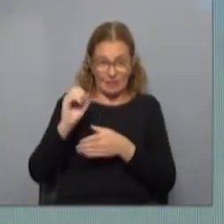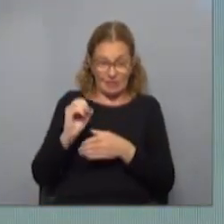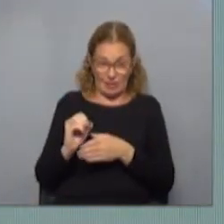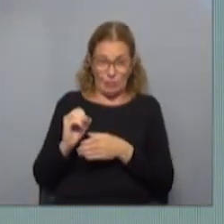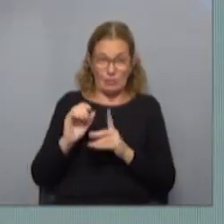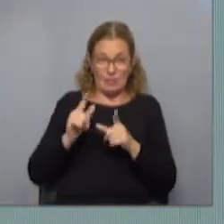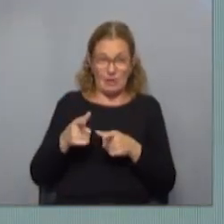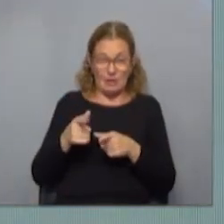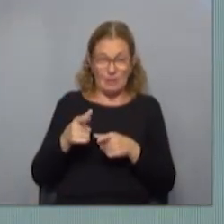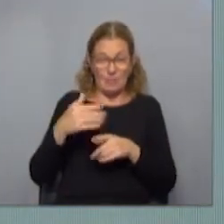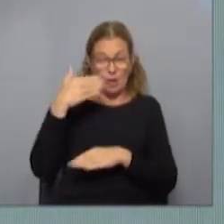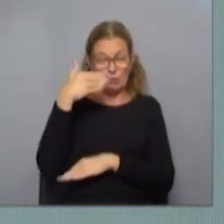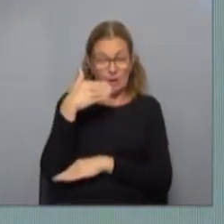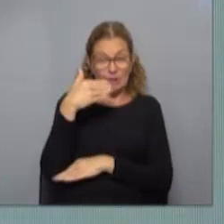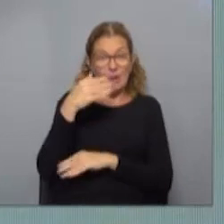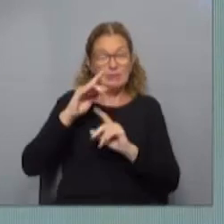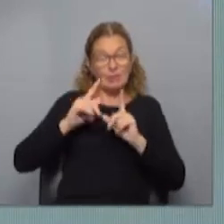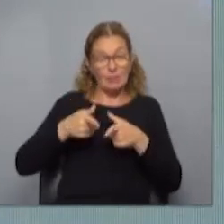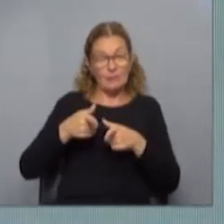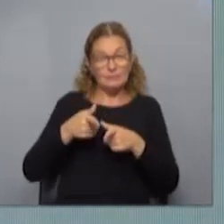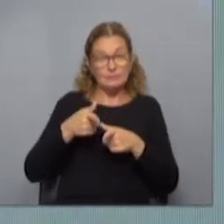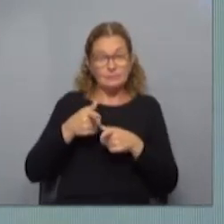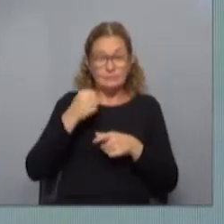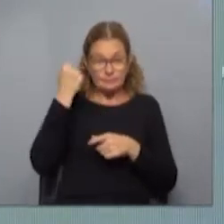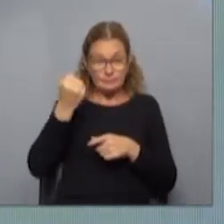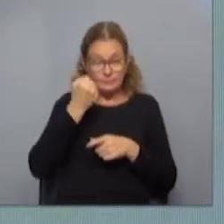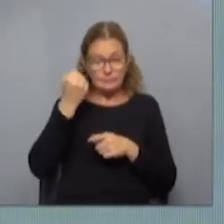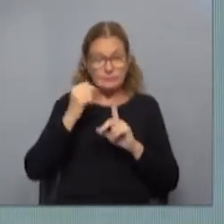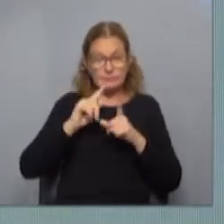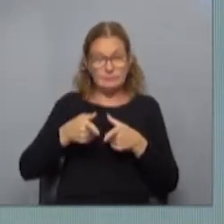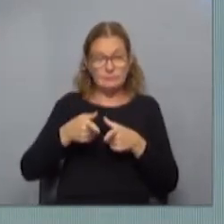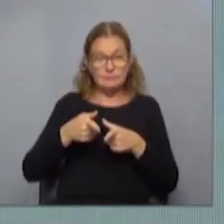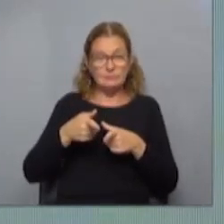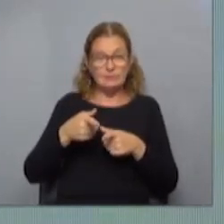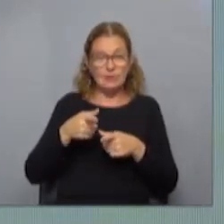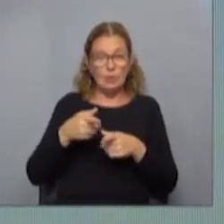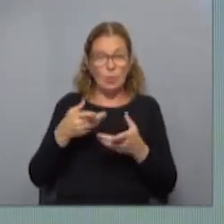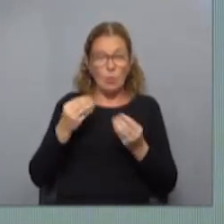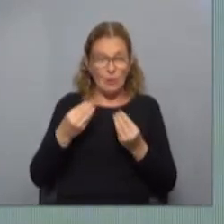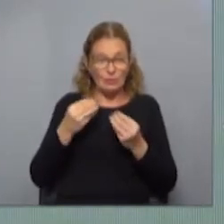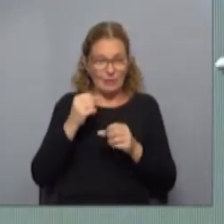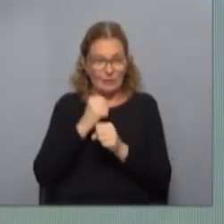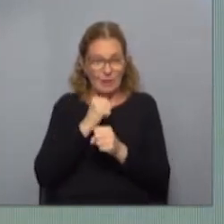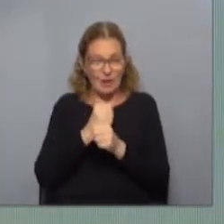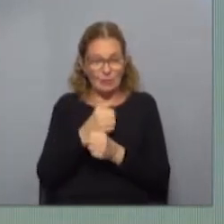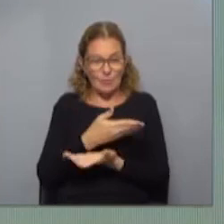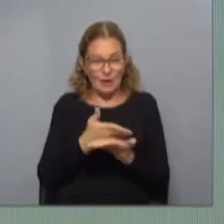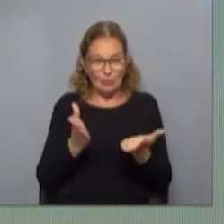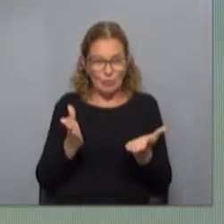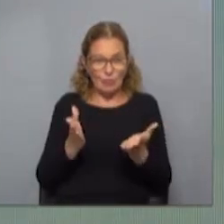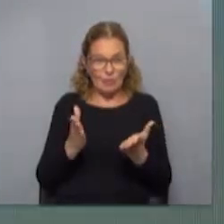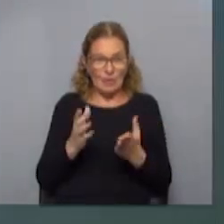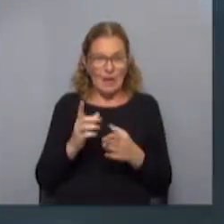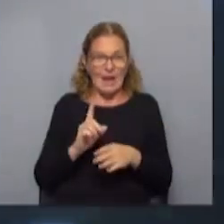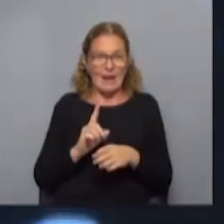para el sector de la hotelería, que es fundamental, y sobre todo en el momento que estás trabajando para toda la zona del este